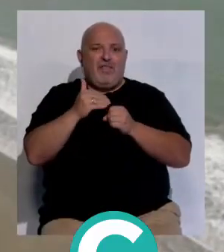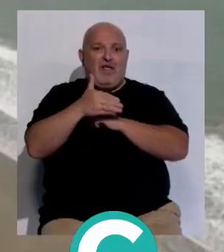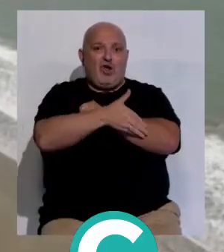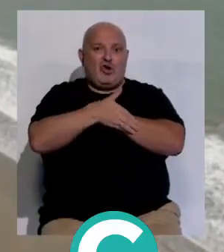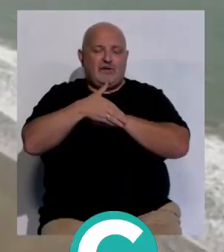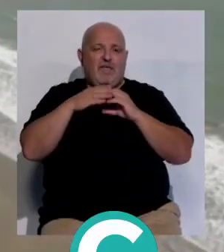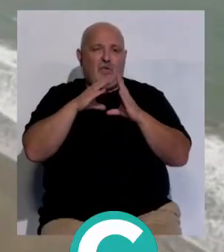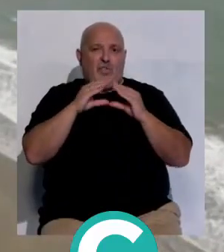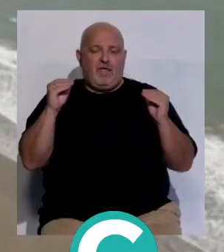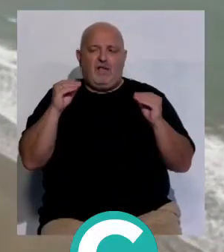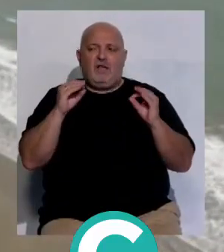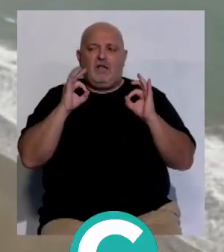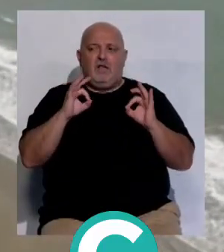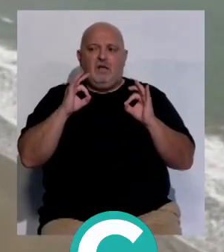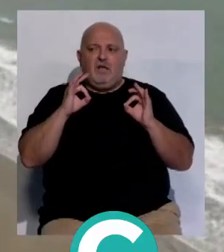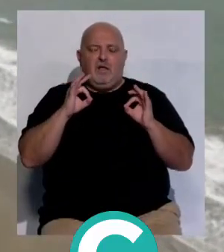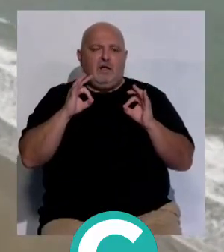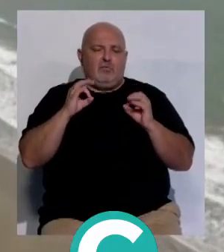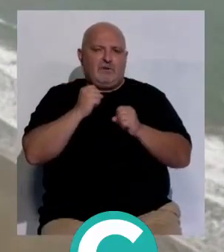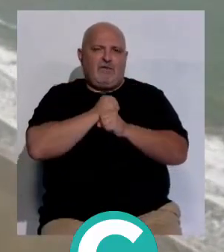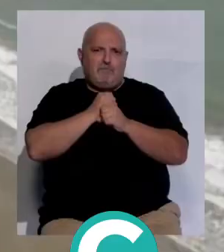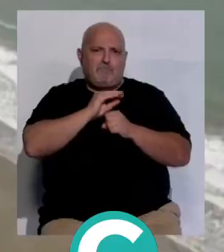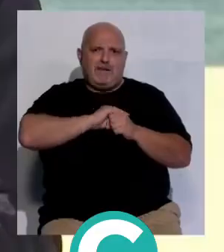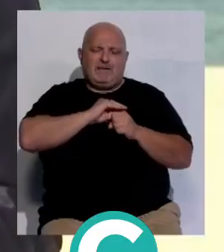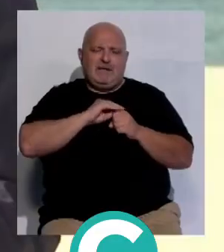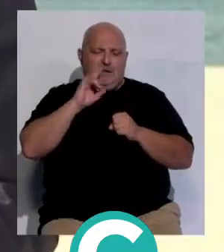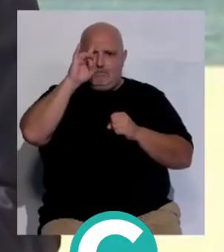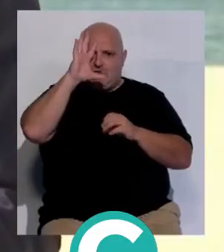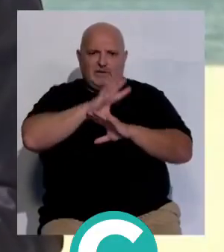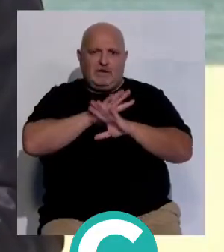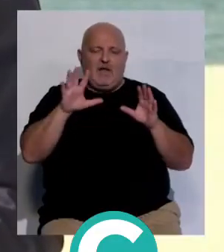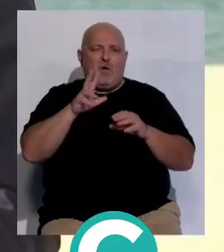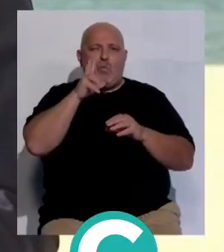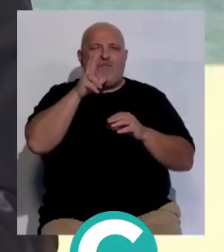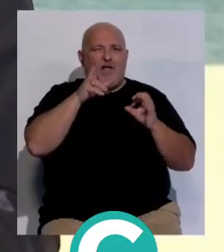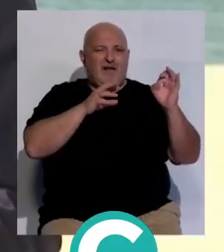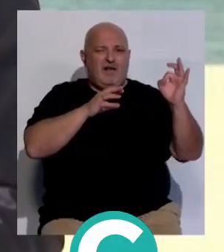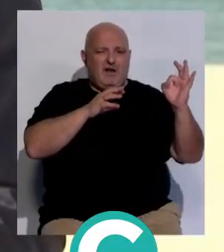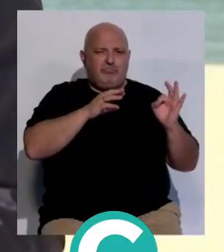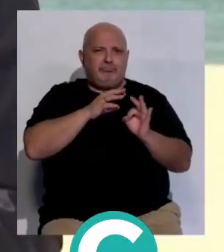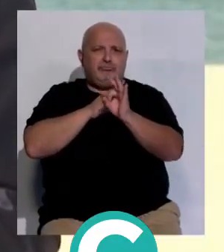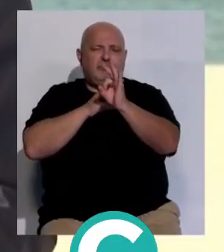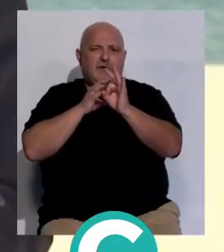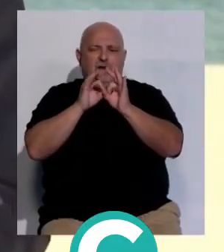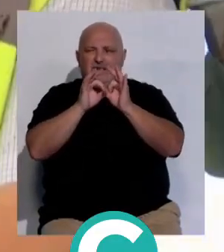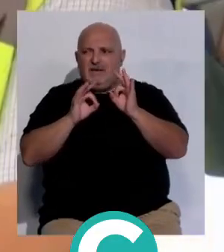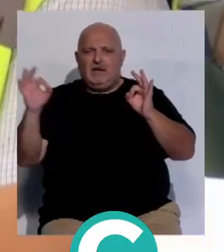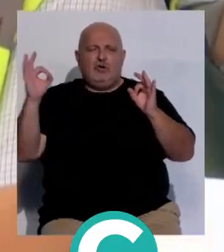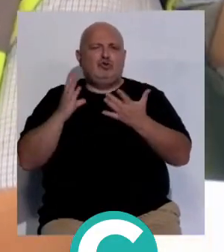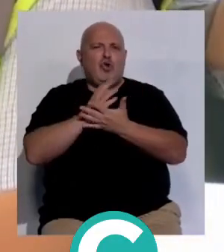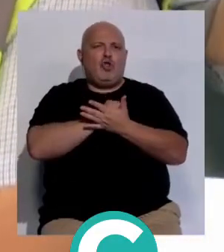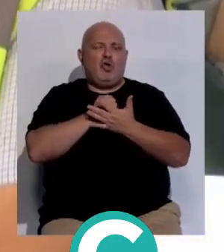costa de Andalucía es un excepcional trabajo impresionante desde Ayamonte hasta Pulpí y constituye